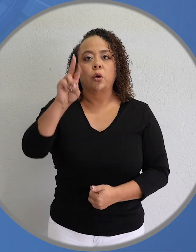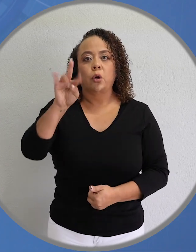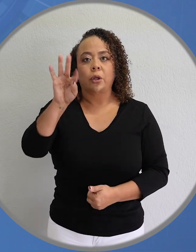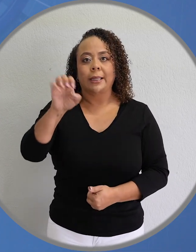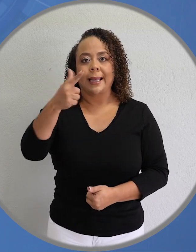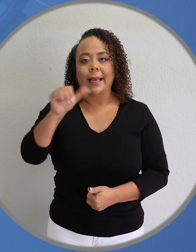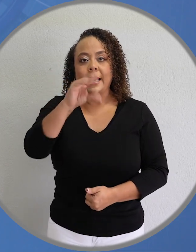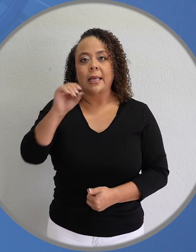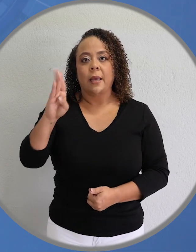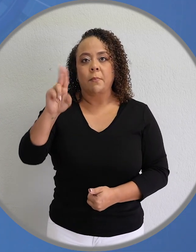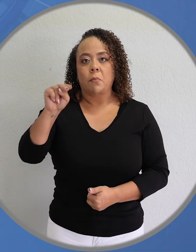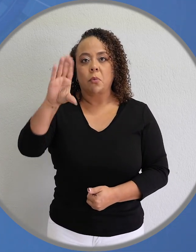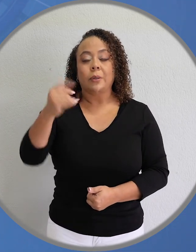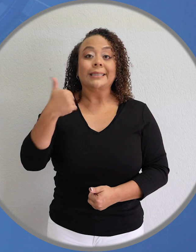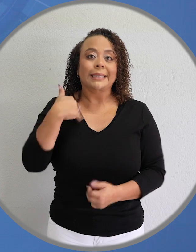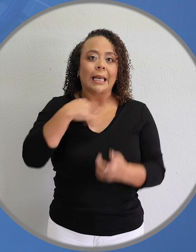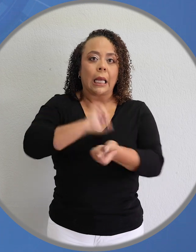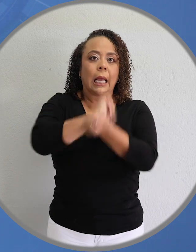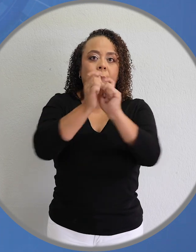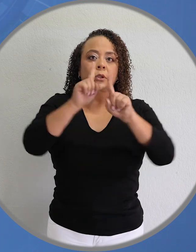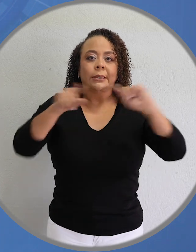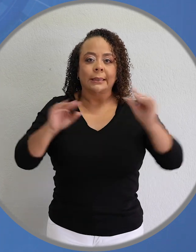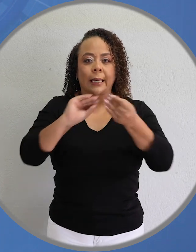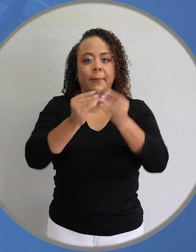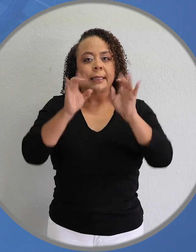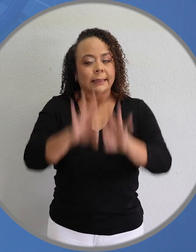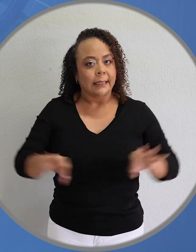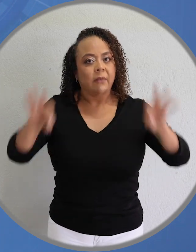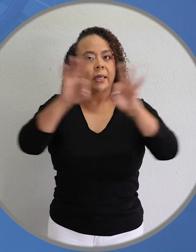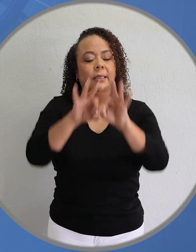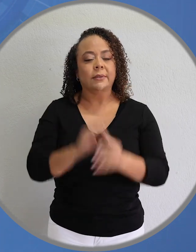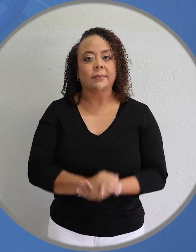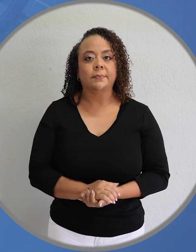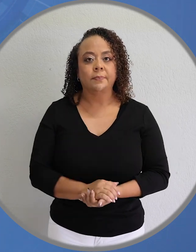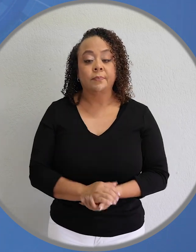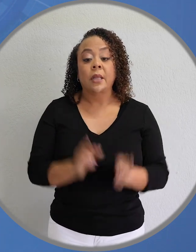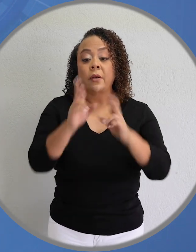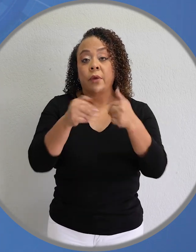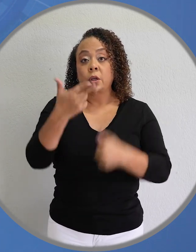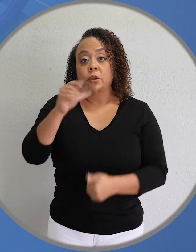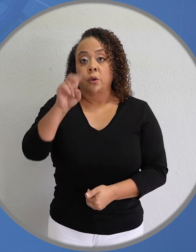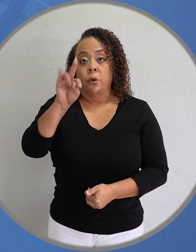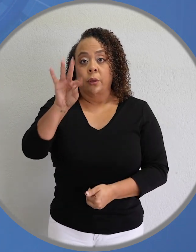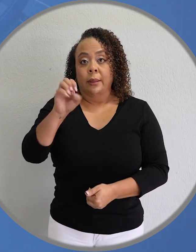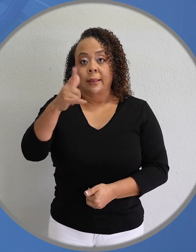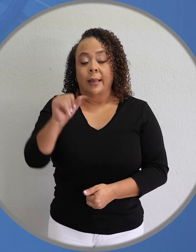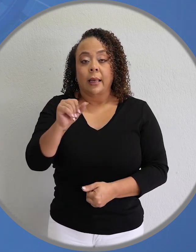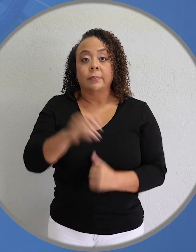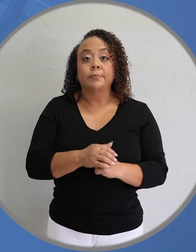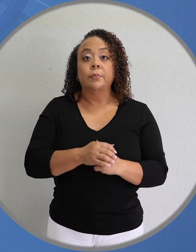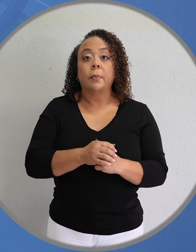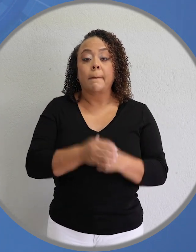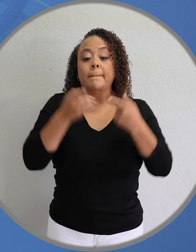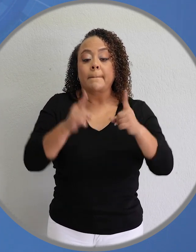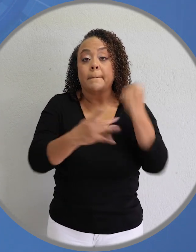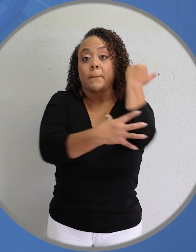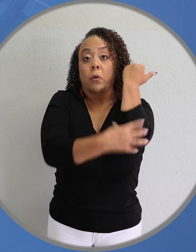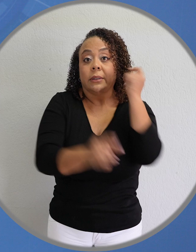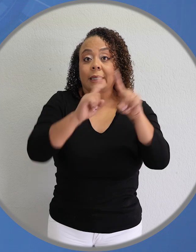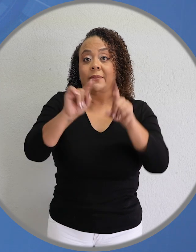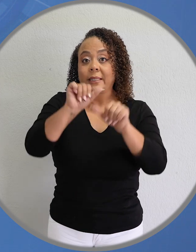Chorotega y Brunca presentan variaciones estadísticamente significativas. En la región Chorotega, la incidencia de pobreza